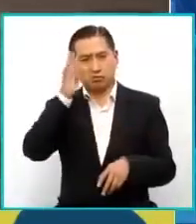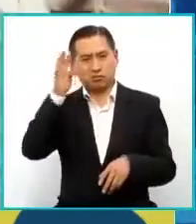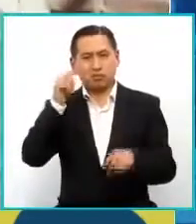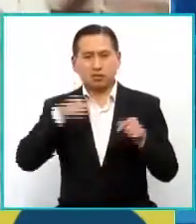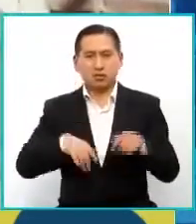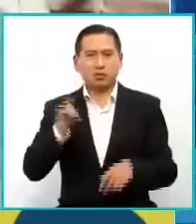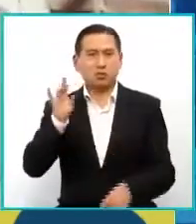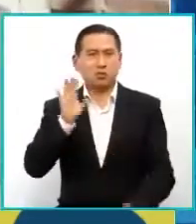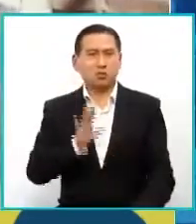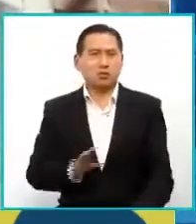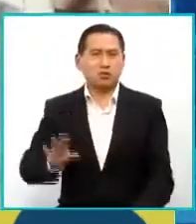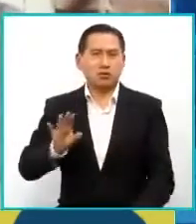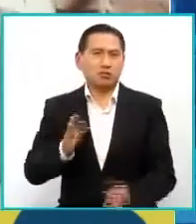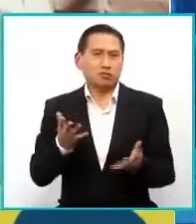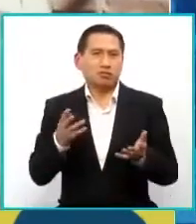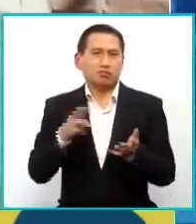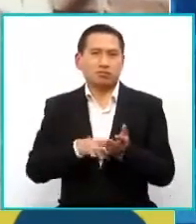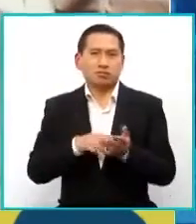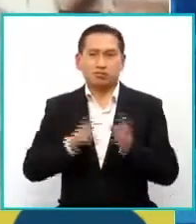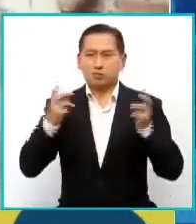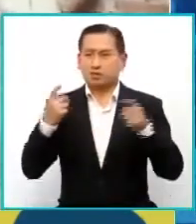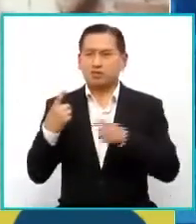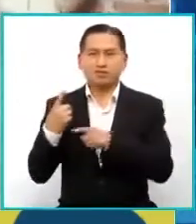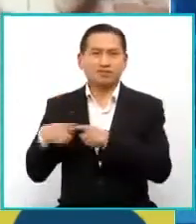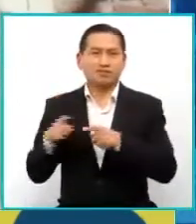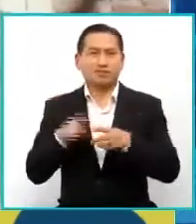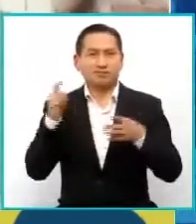país, de nuestros temas,